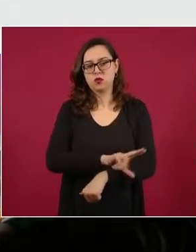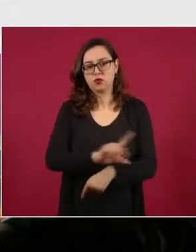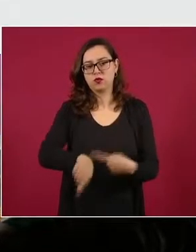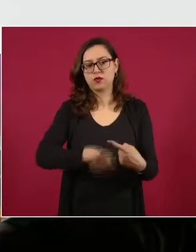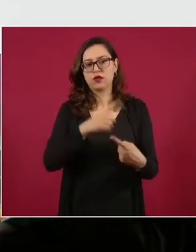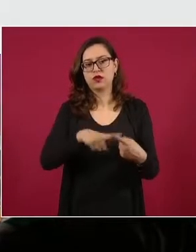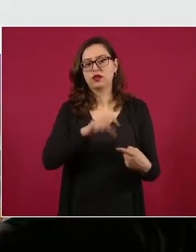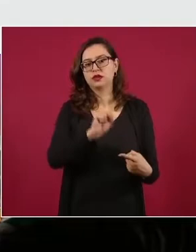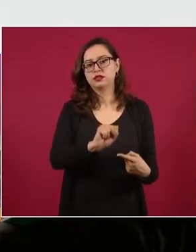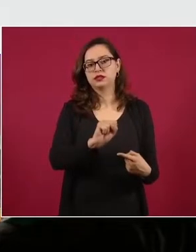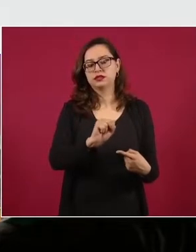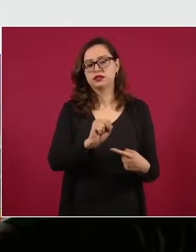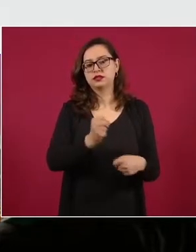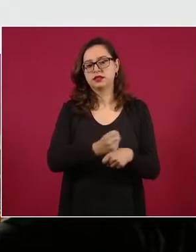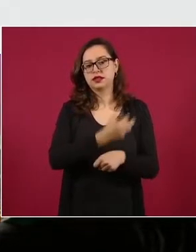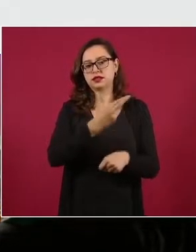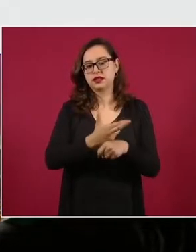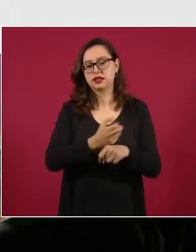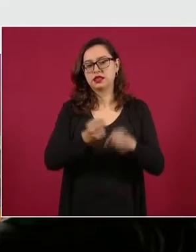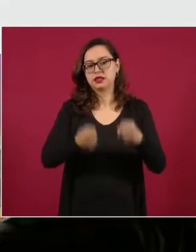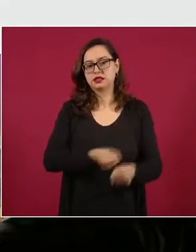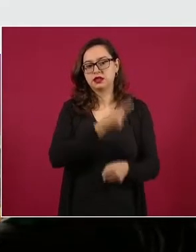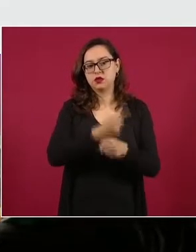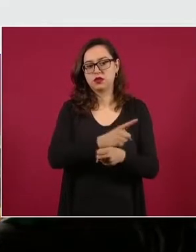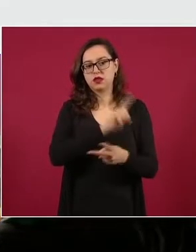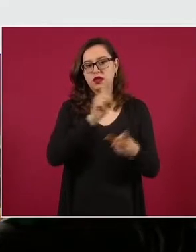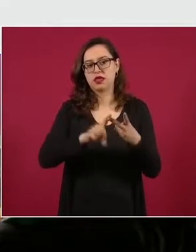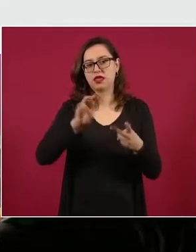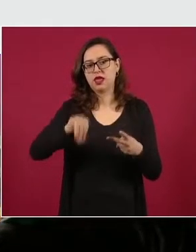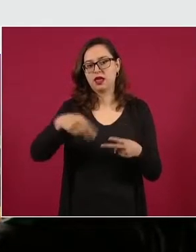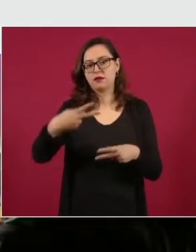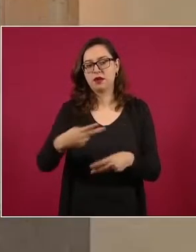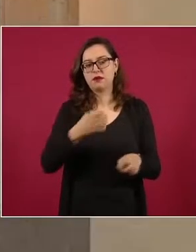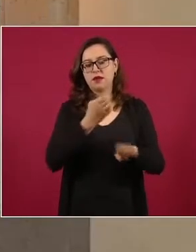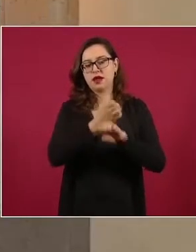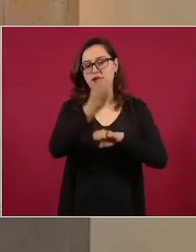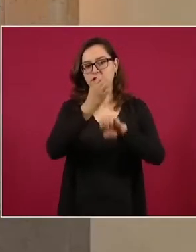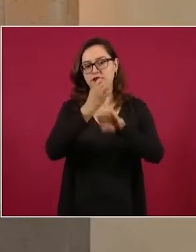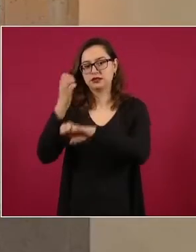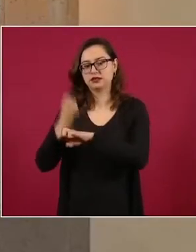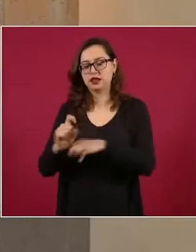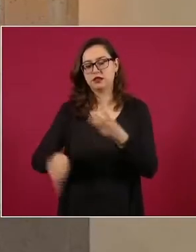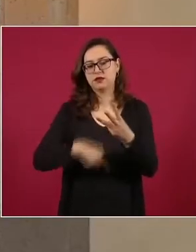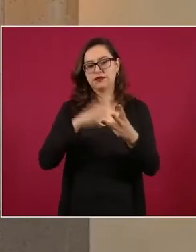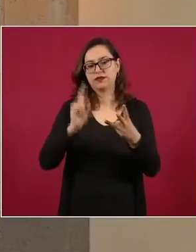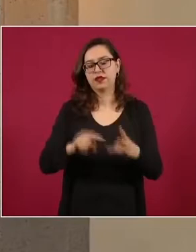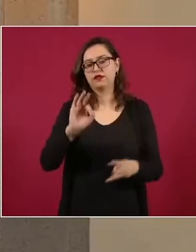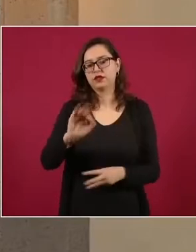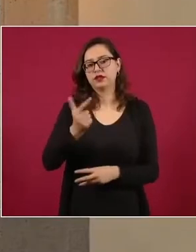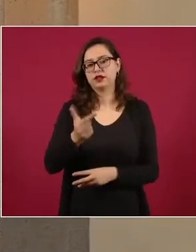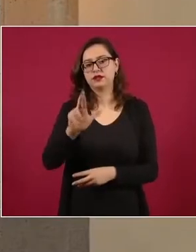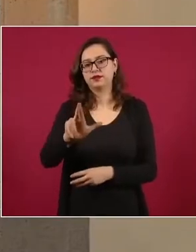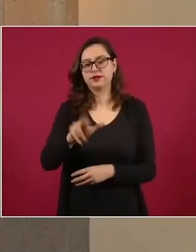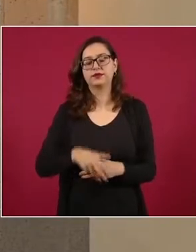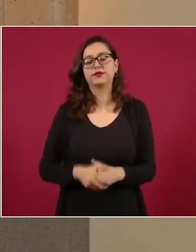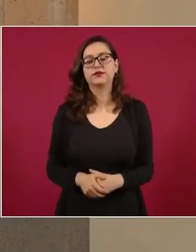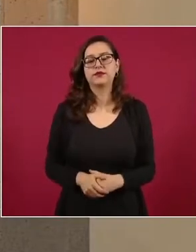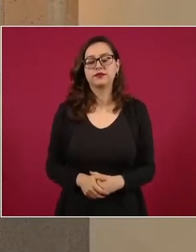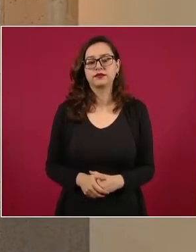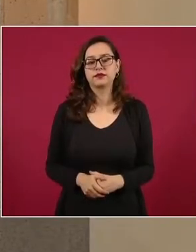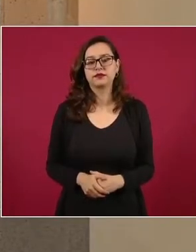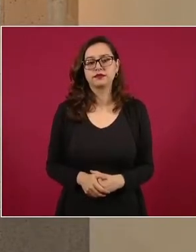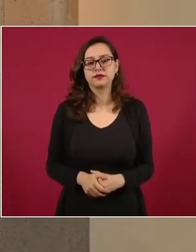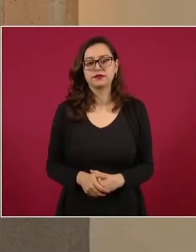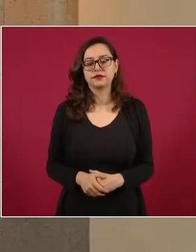de Seguridad de los Estados, las Fiscalías Locales y la Fiscalía General de la República. Durante el